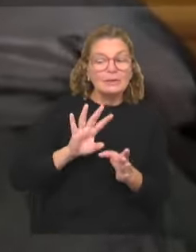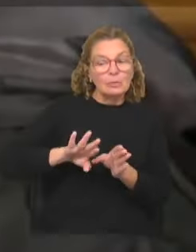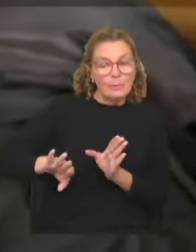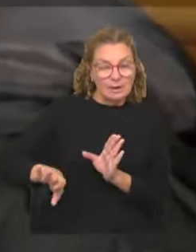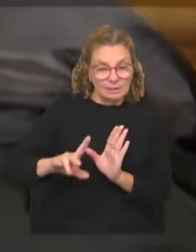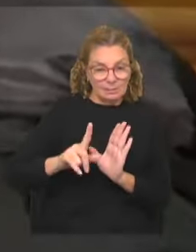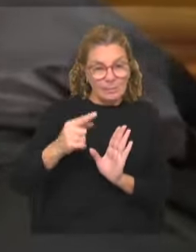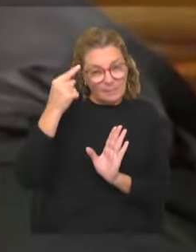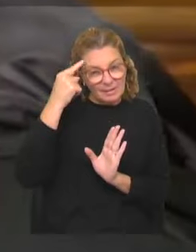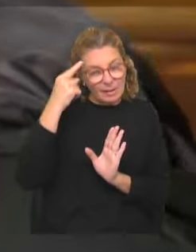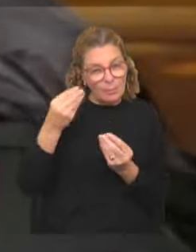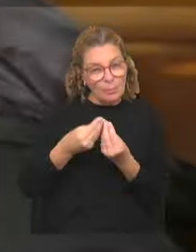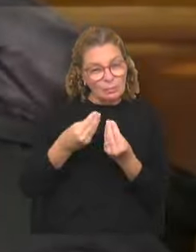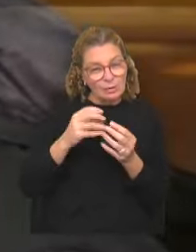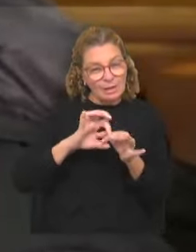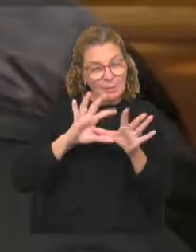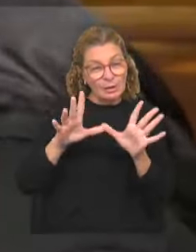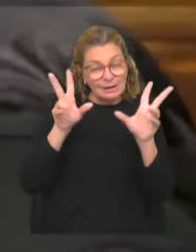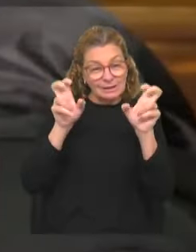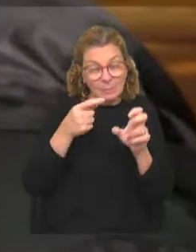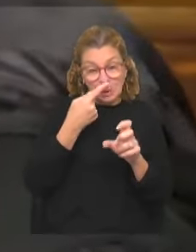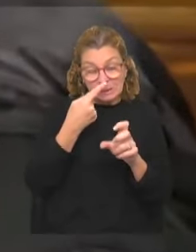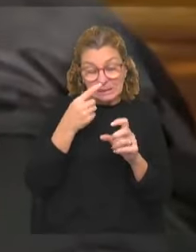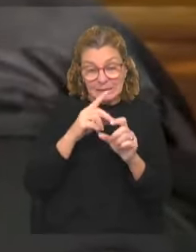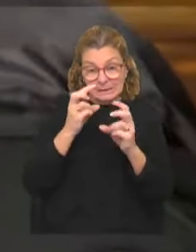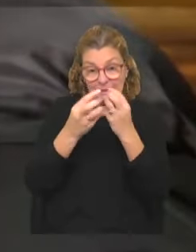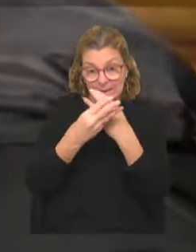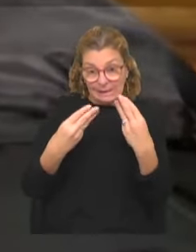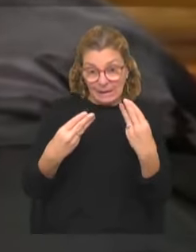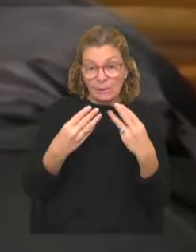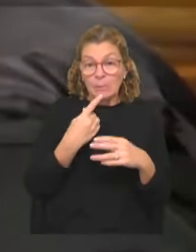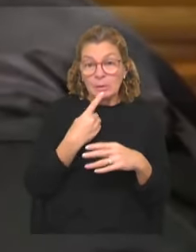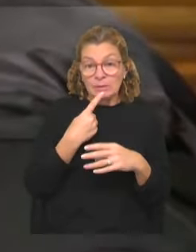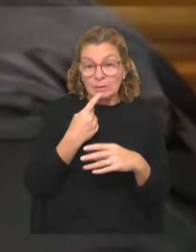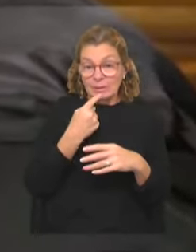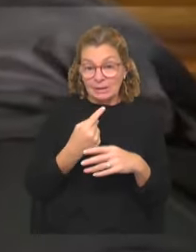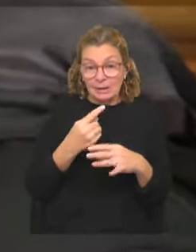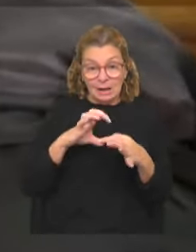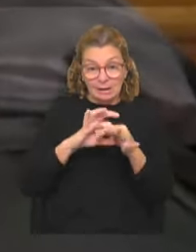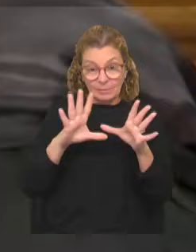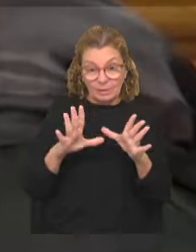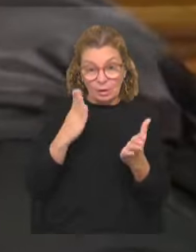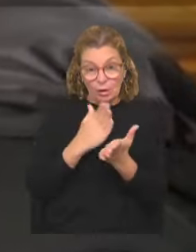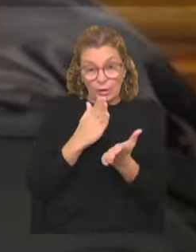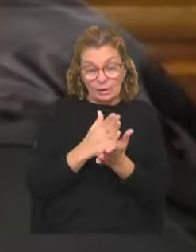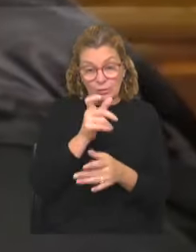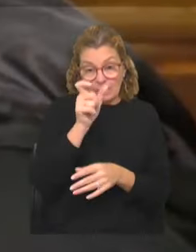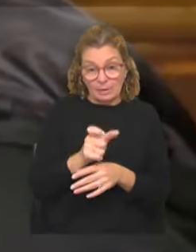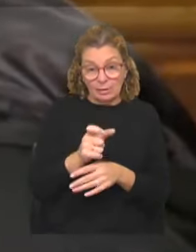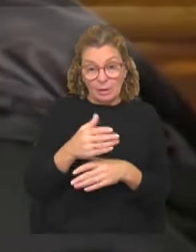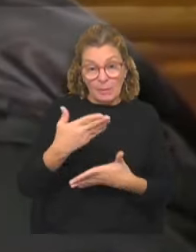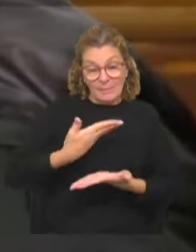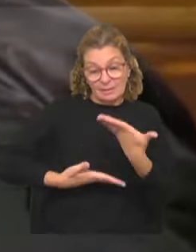Pero creemos mucho en la democracia directa en estos temas que son de interés general. Así que la lectura política es afirmar la democracia, afirmar los derechos de la gente a través de la